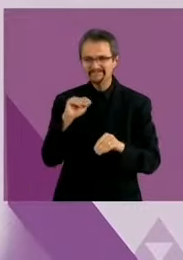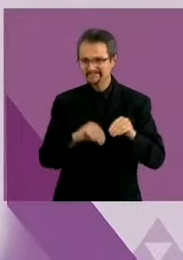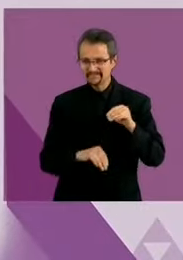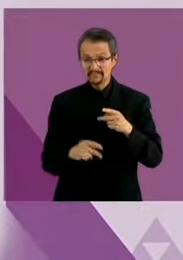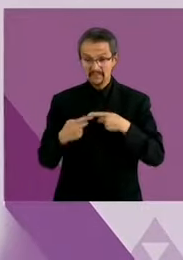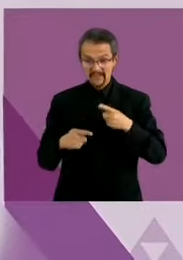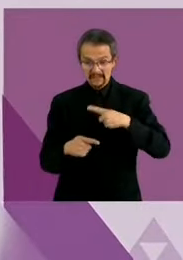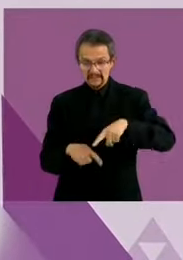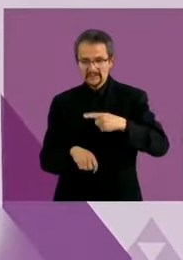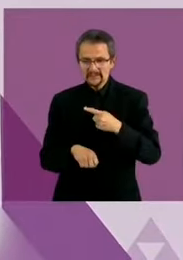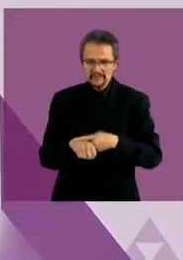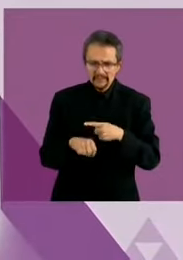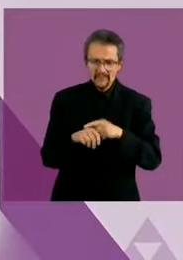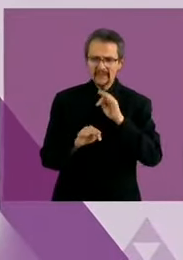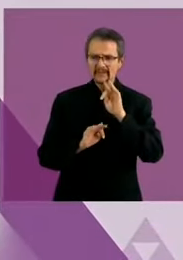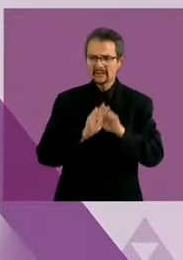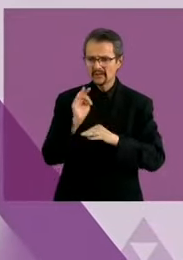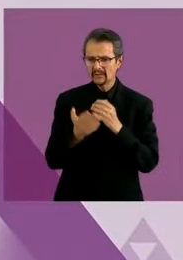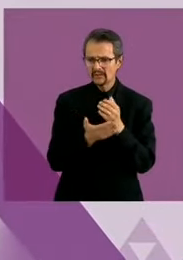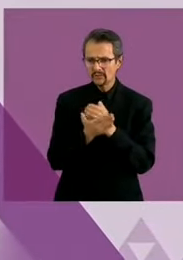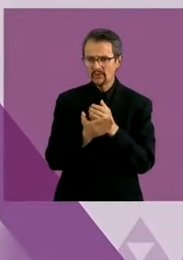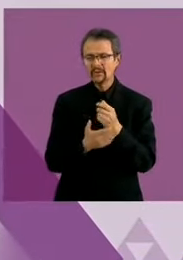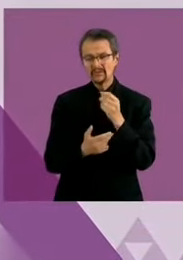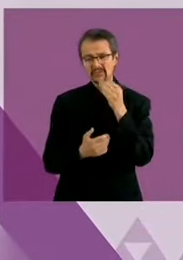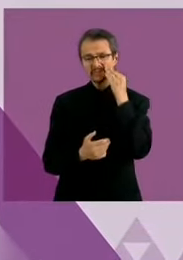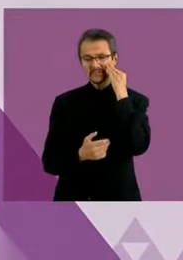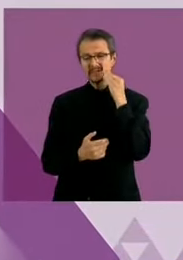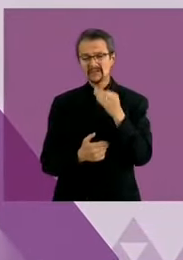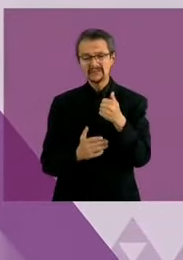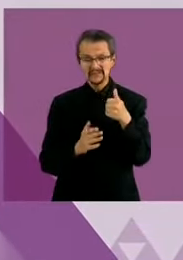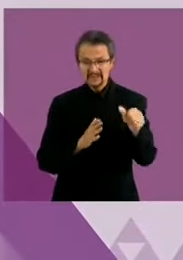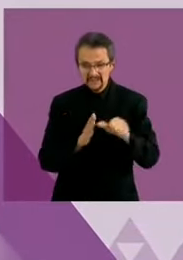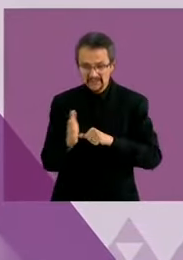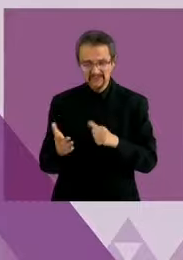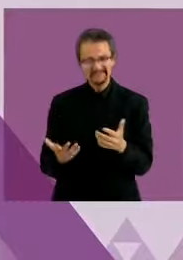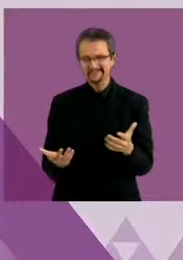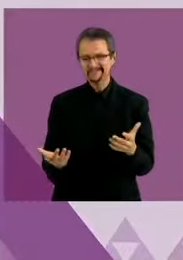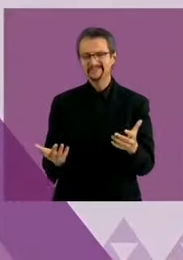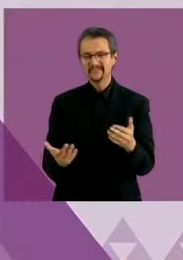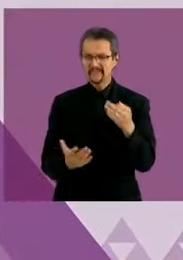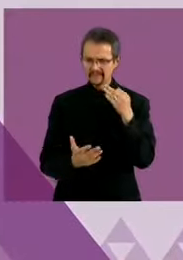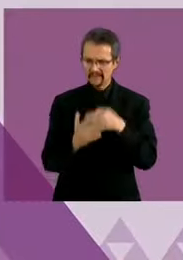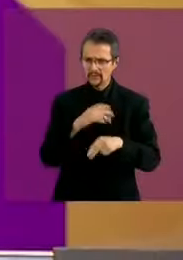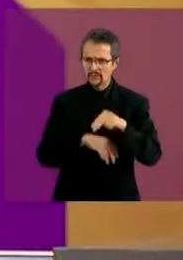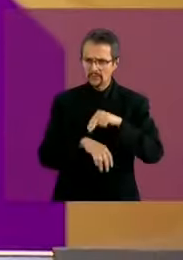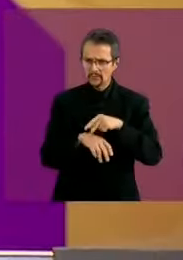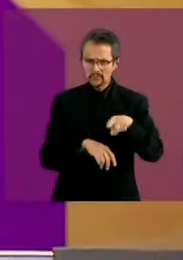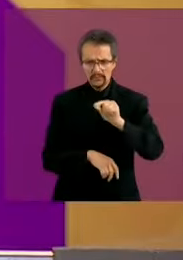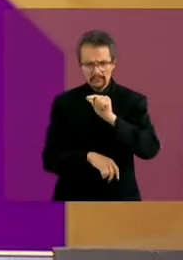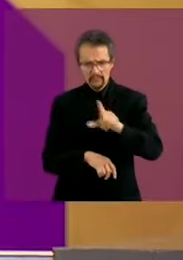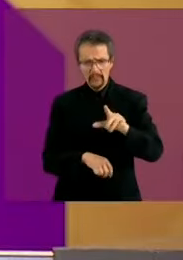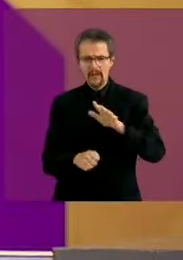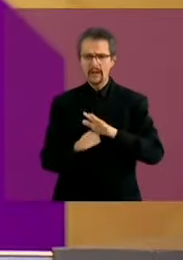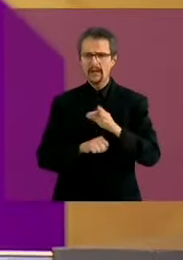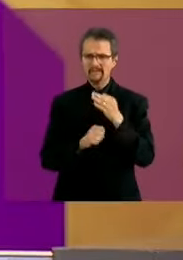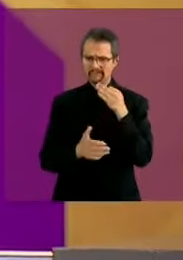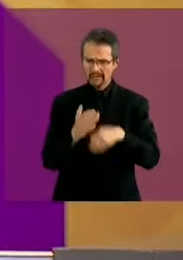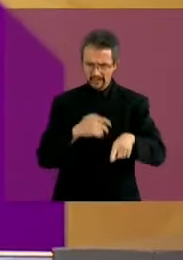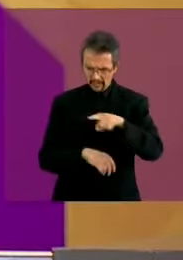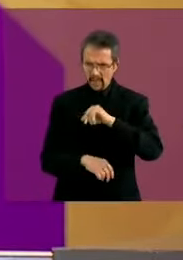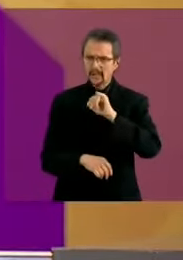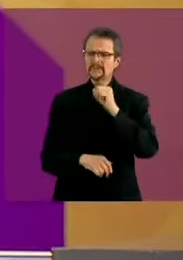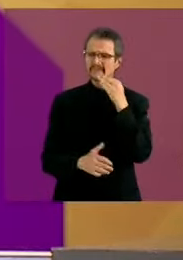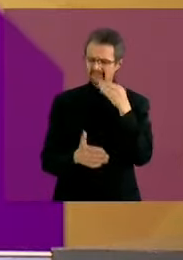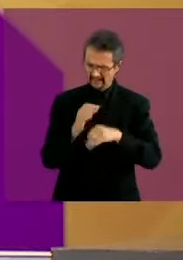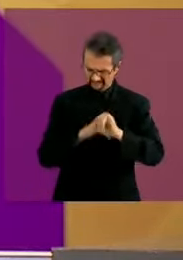se prolongan hasta por más de medio año y no se cuenta con especialistas suficientes. Por supuesto que hay que generar infraestructura